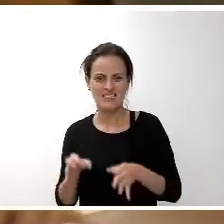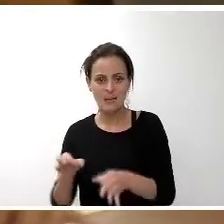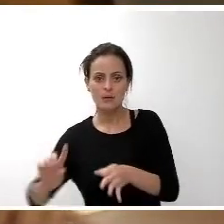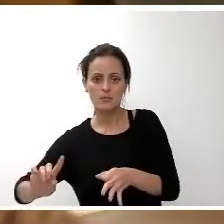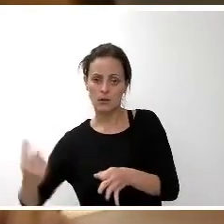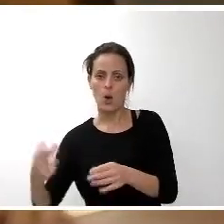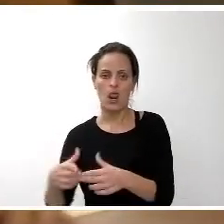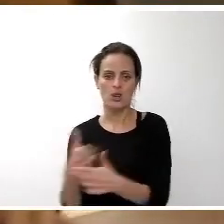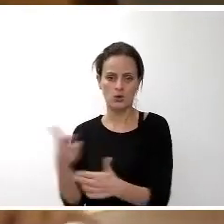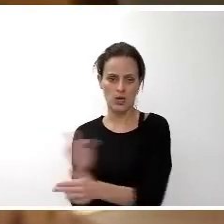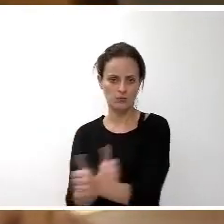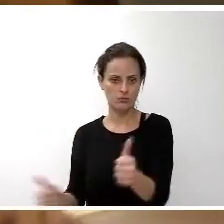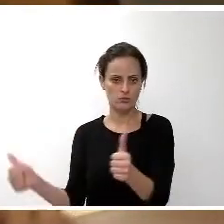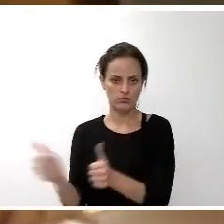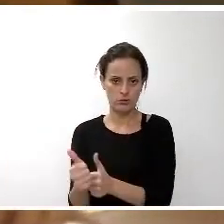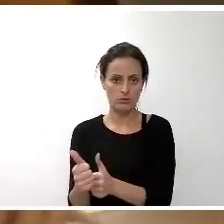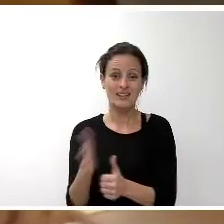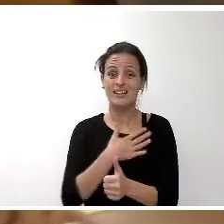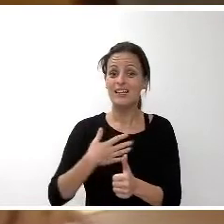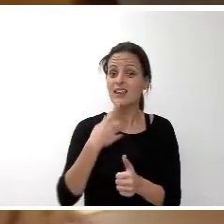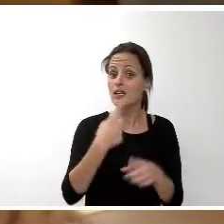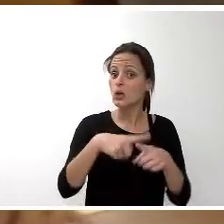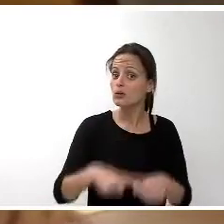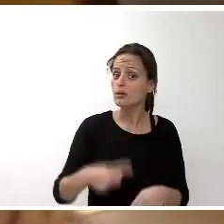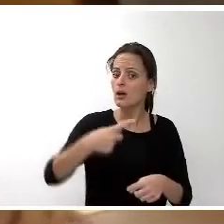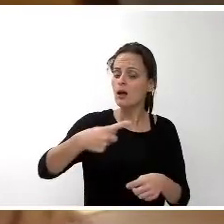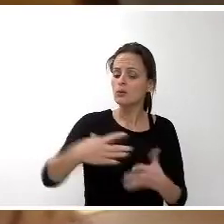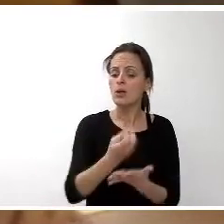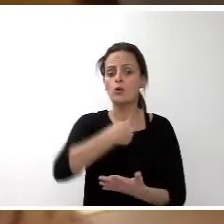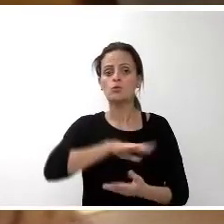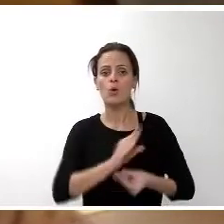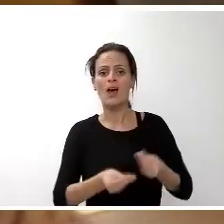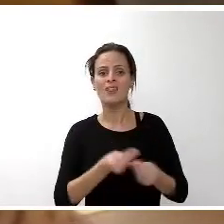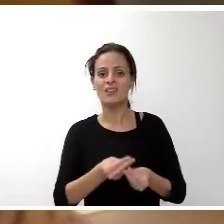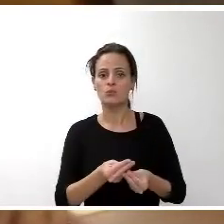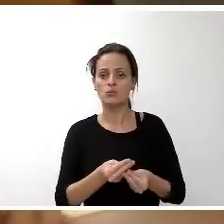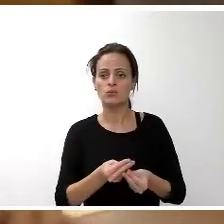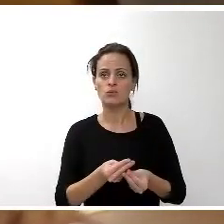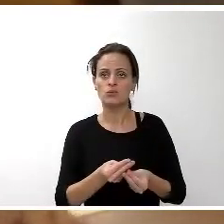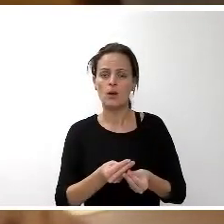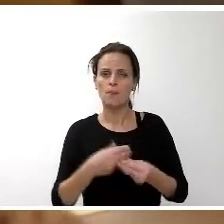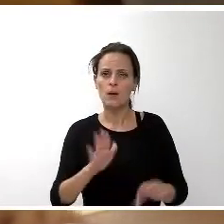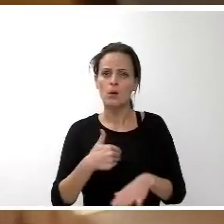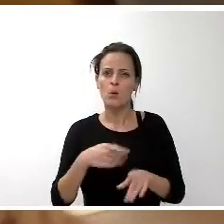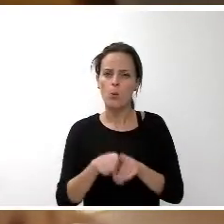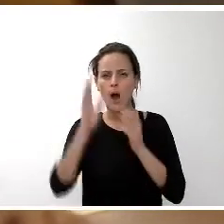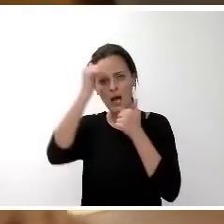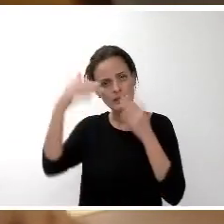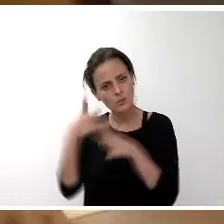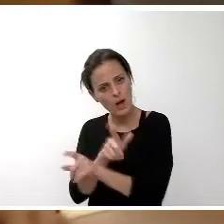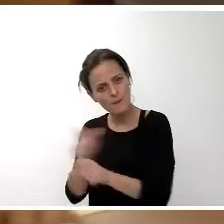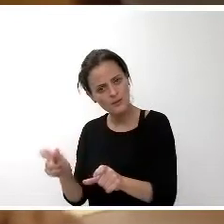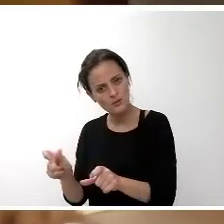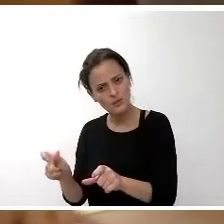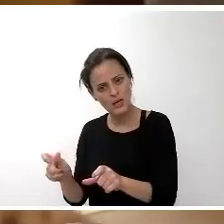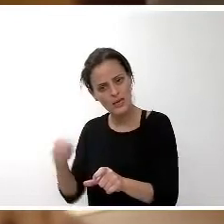las personas o lo que es lo mismo todo lo que hagamos tiene que estar pensado en las personas y pensado en su bienestar, no